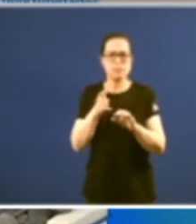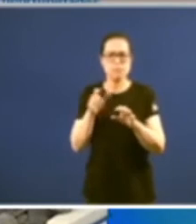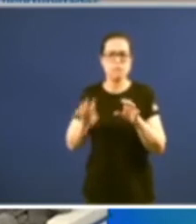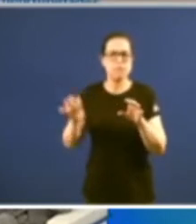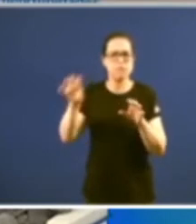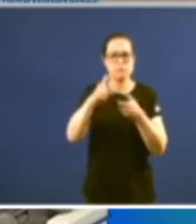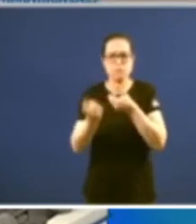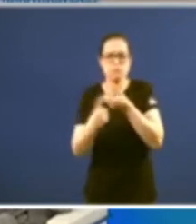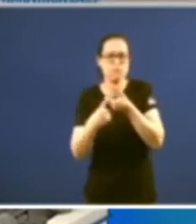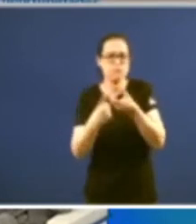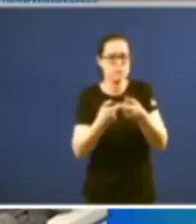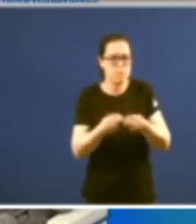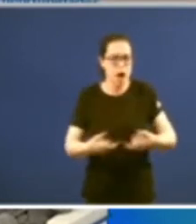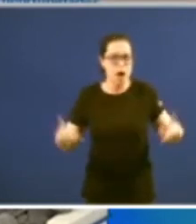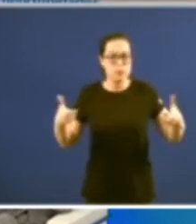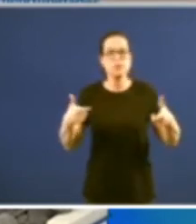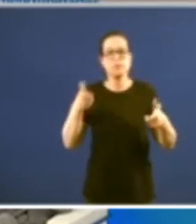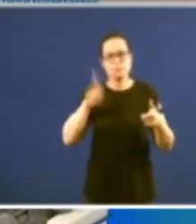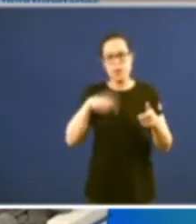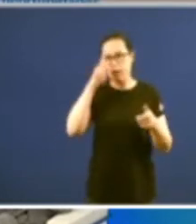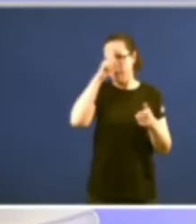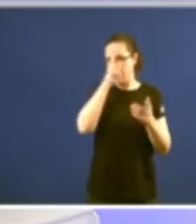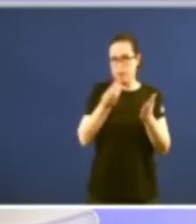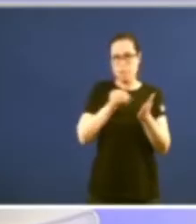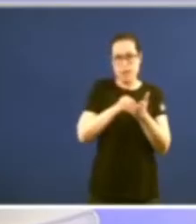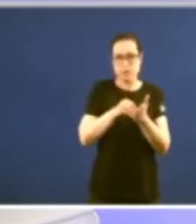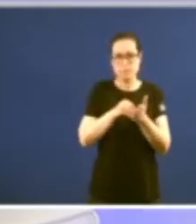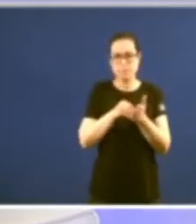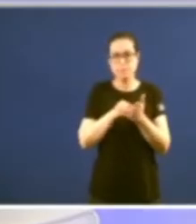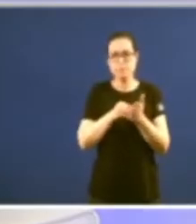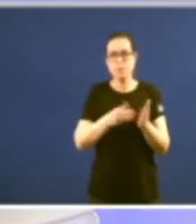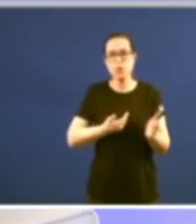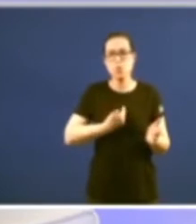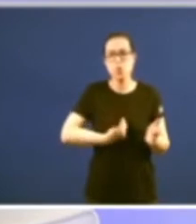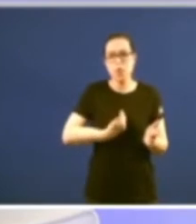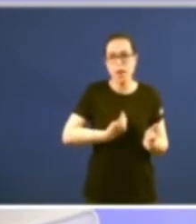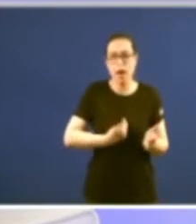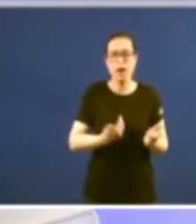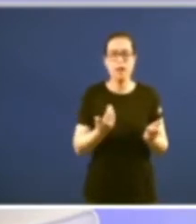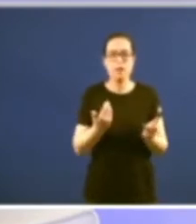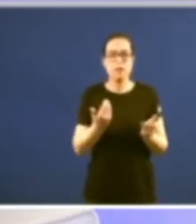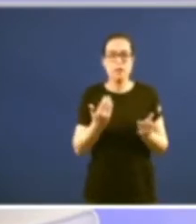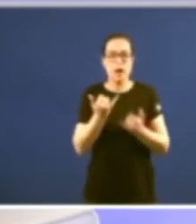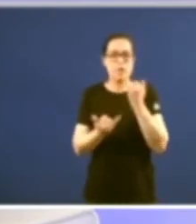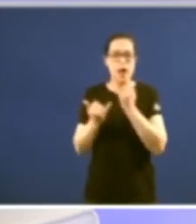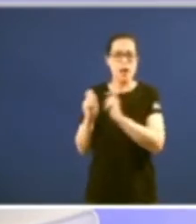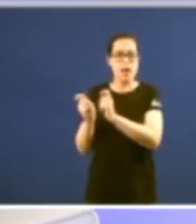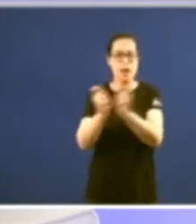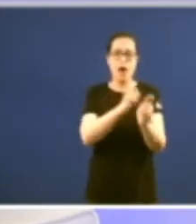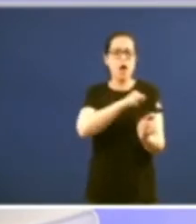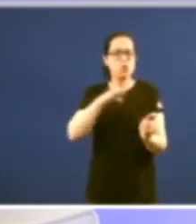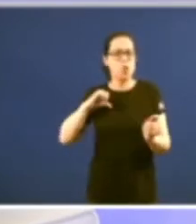todas incluído Madrid e Murcia serán autonomías nacionalidades